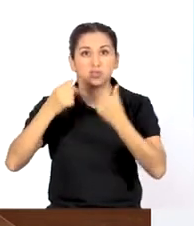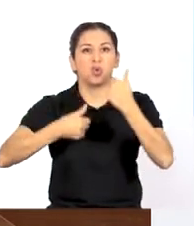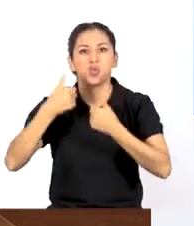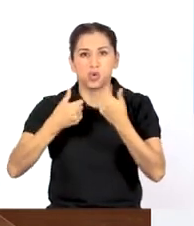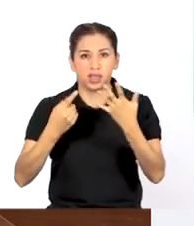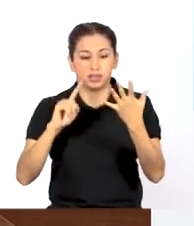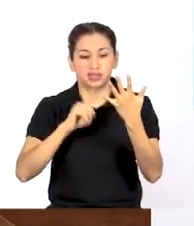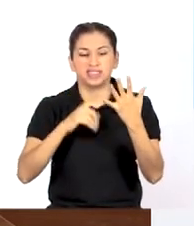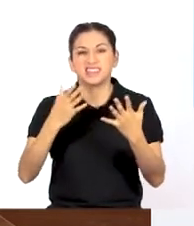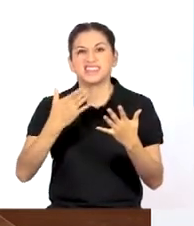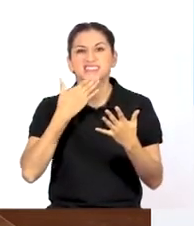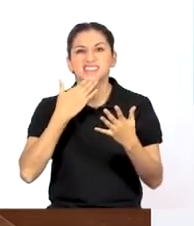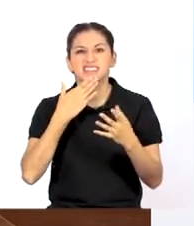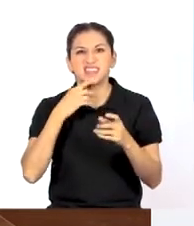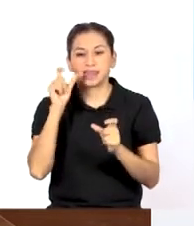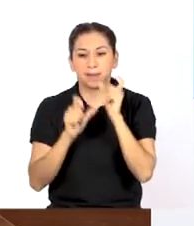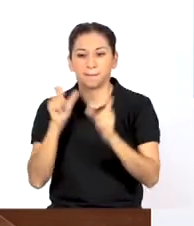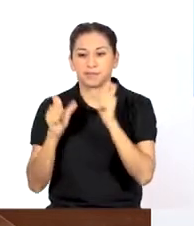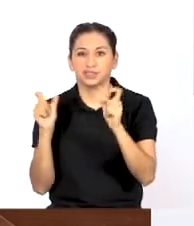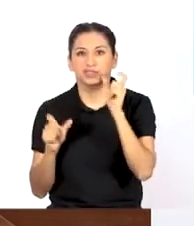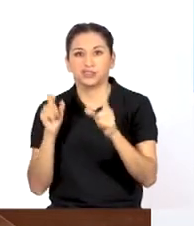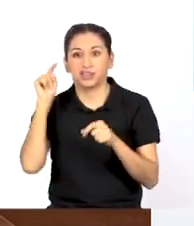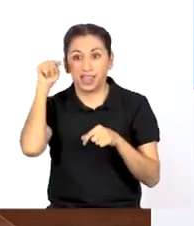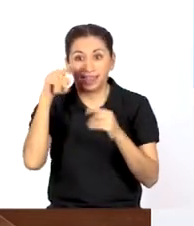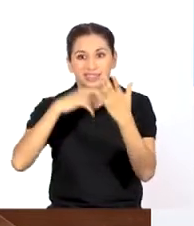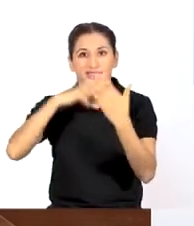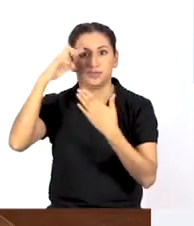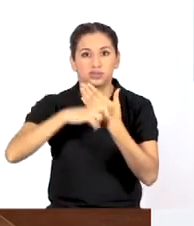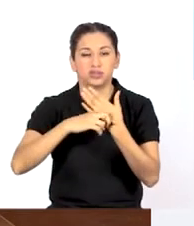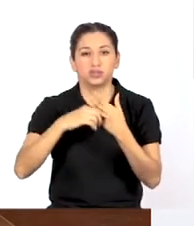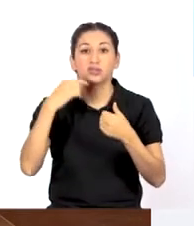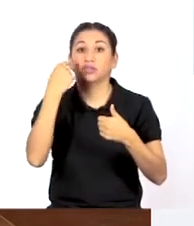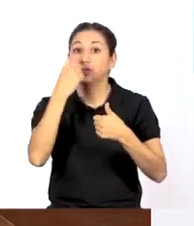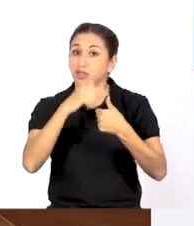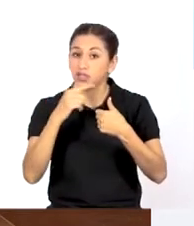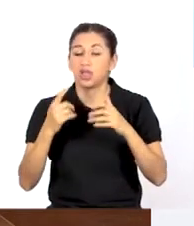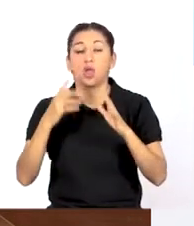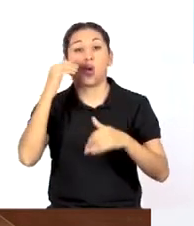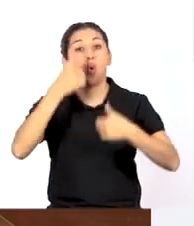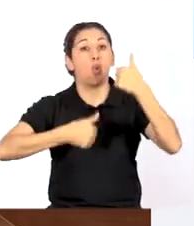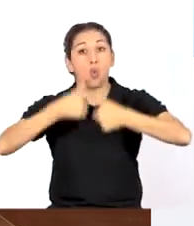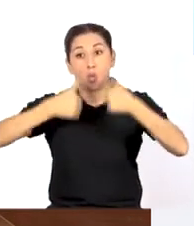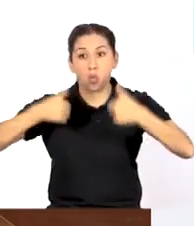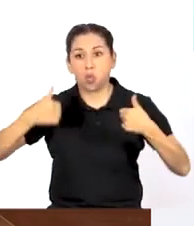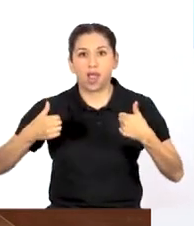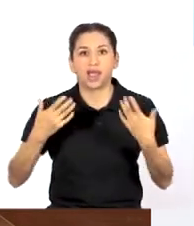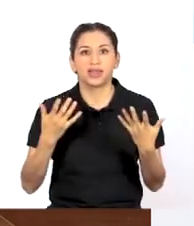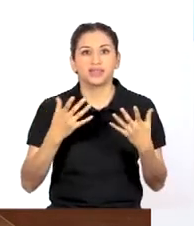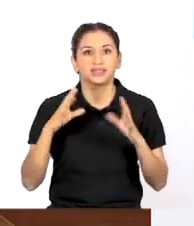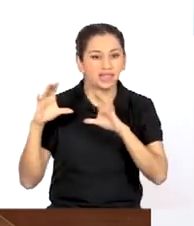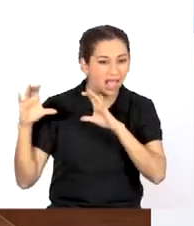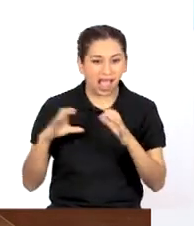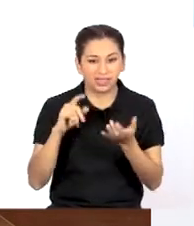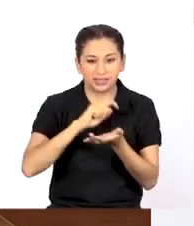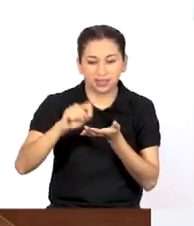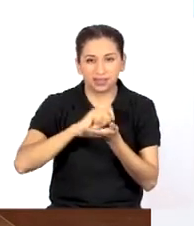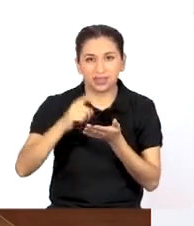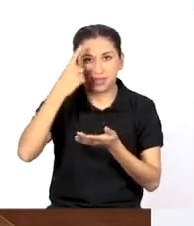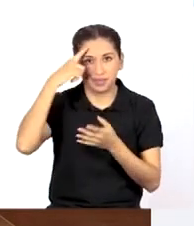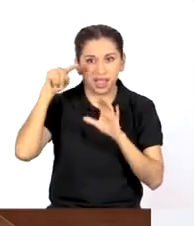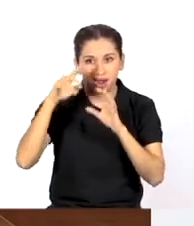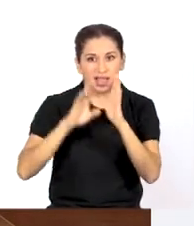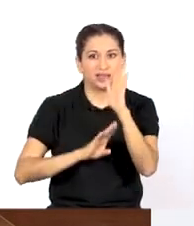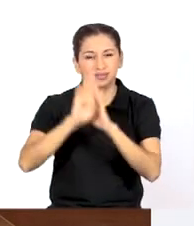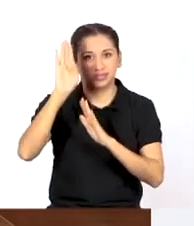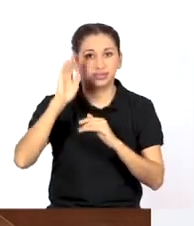quiénes serán los participantes del proyecto y cuáles son las actividades que se realizarán para cumplirlo. Por